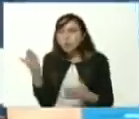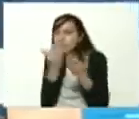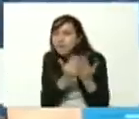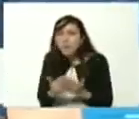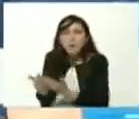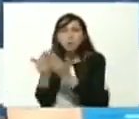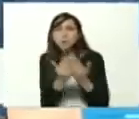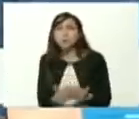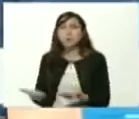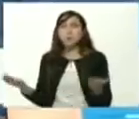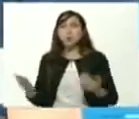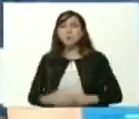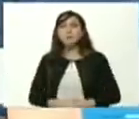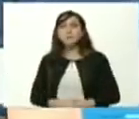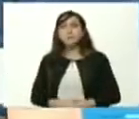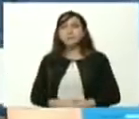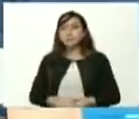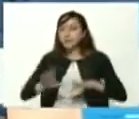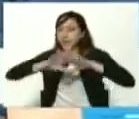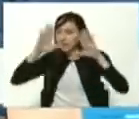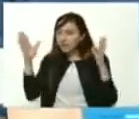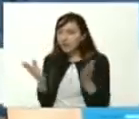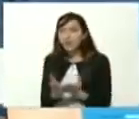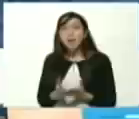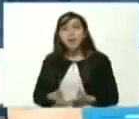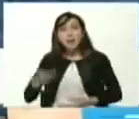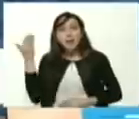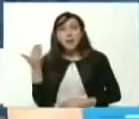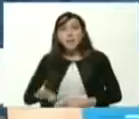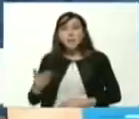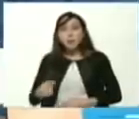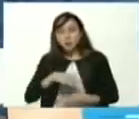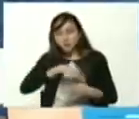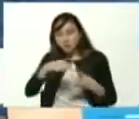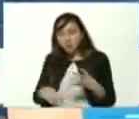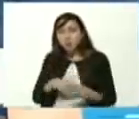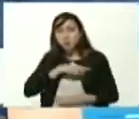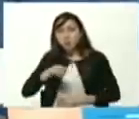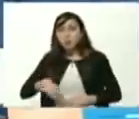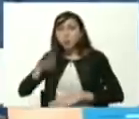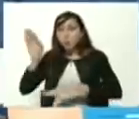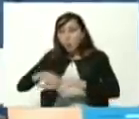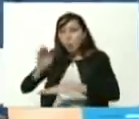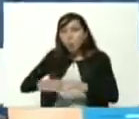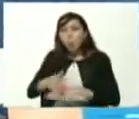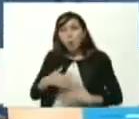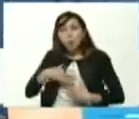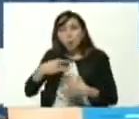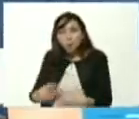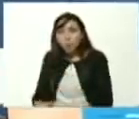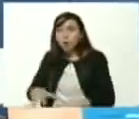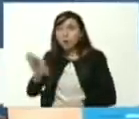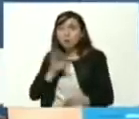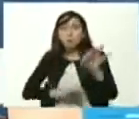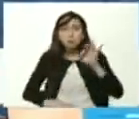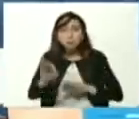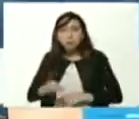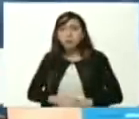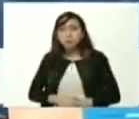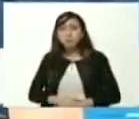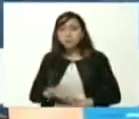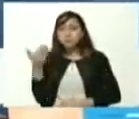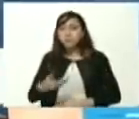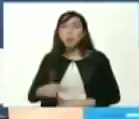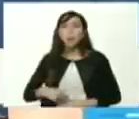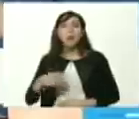expansión a nivel global fundamentalmente estas son las áreas que estamos convocando que incluso abarca áreas de carácter